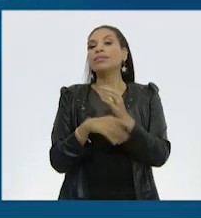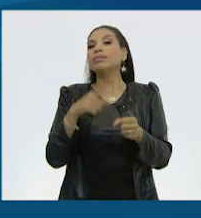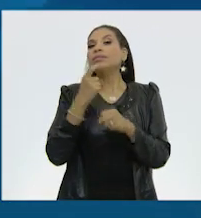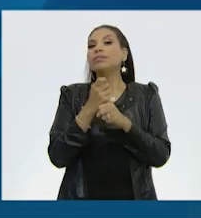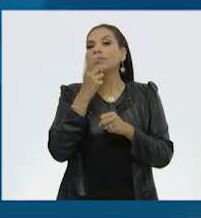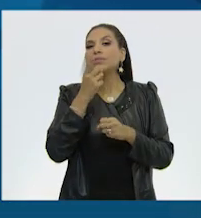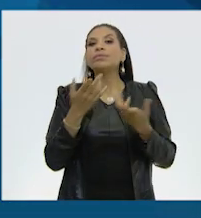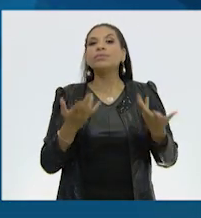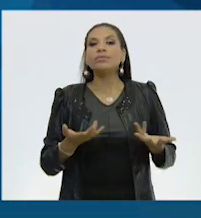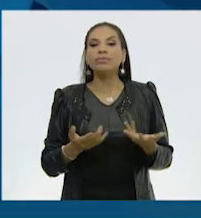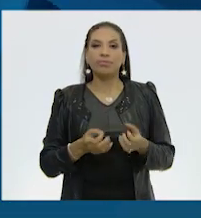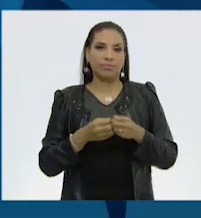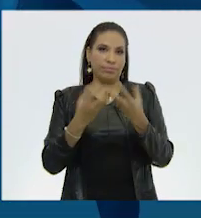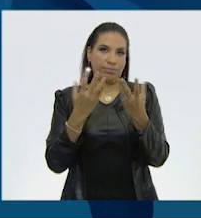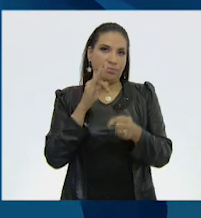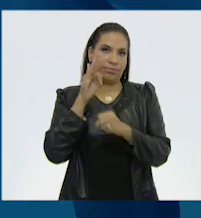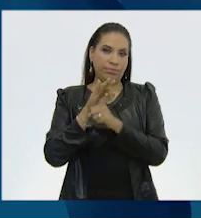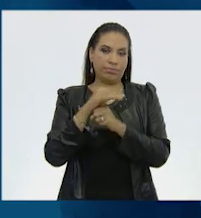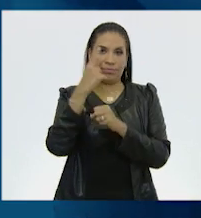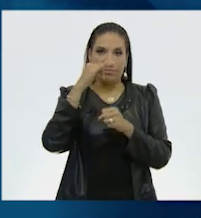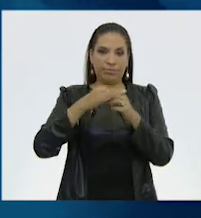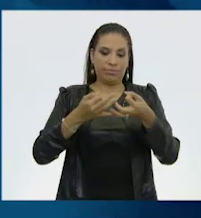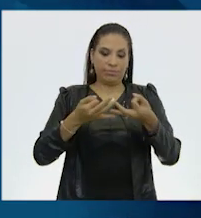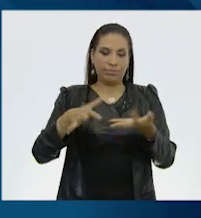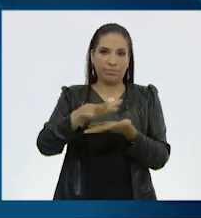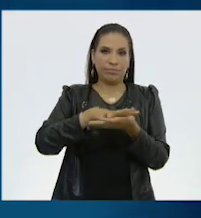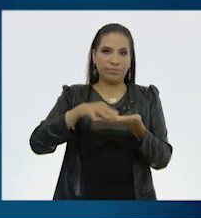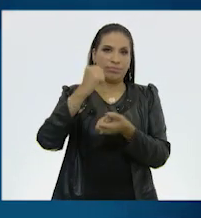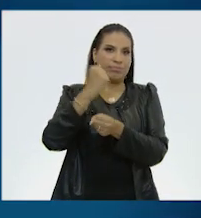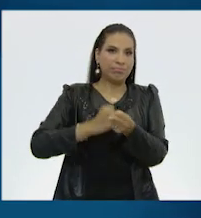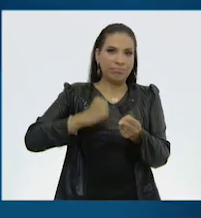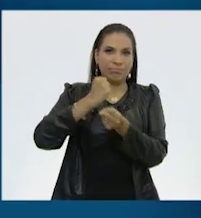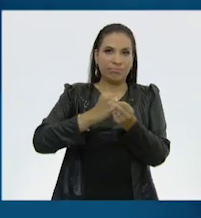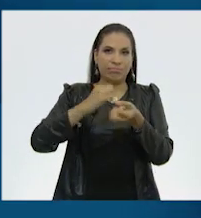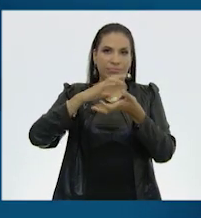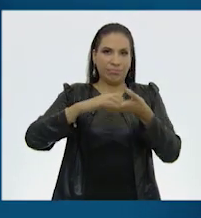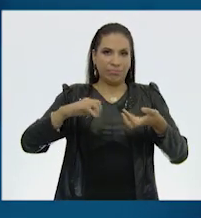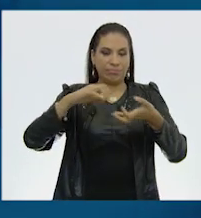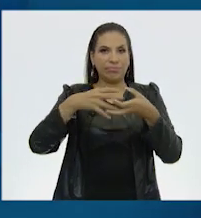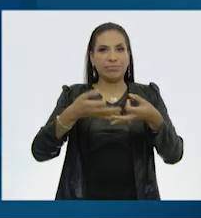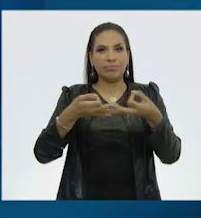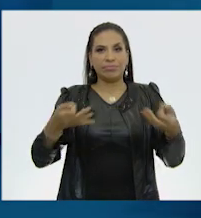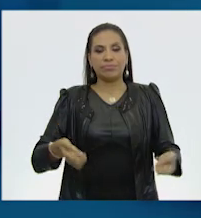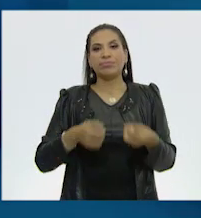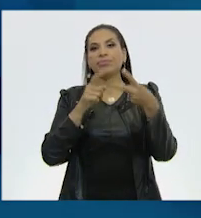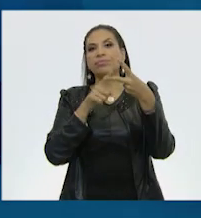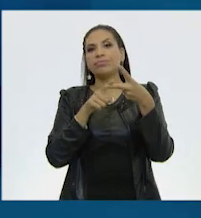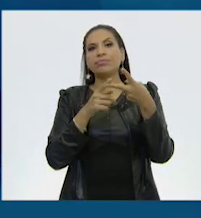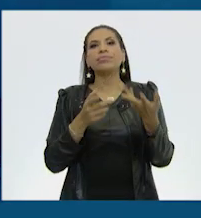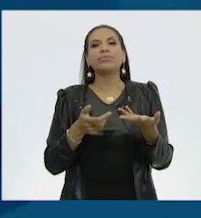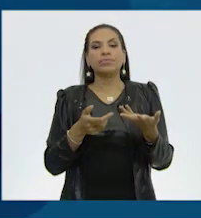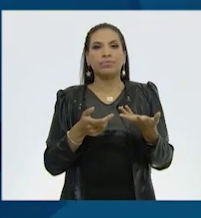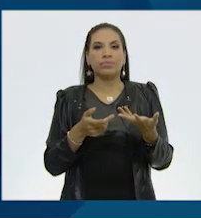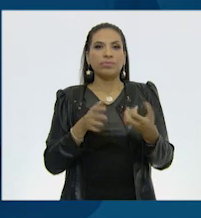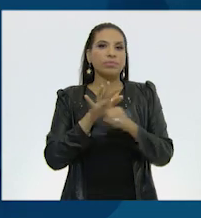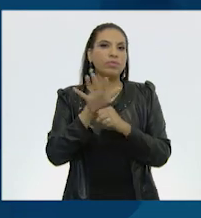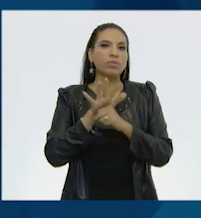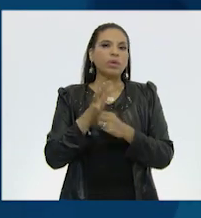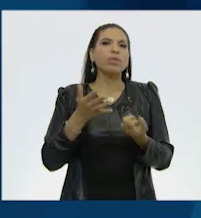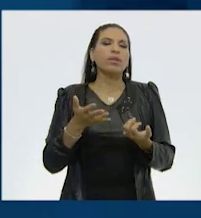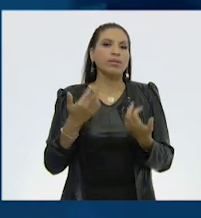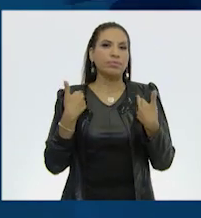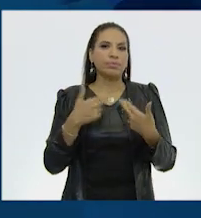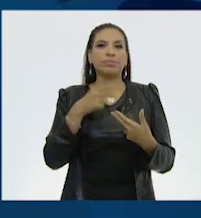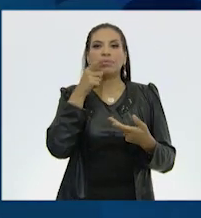primero dice... Claro, protegen el suelo, evitando el desgaste y la erosión. El segundo punto... El segundo punto,